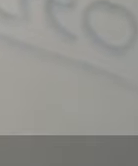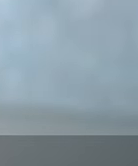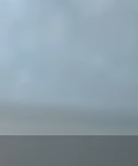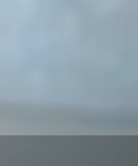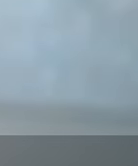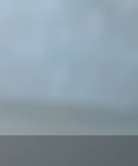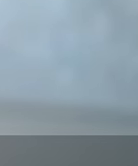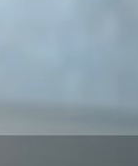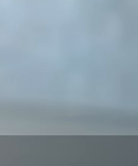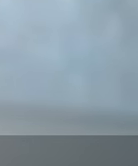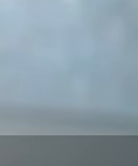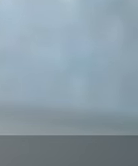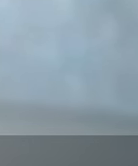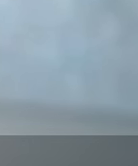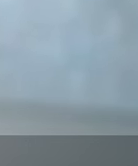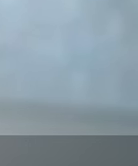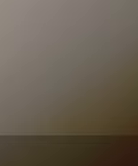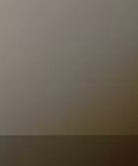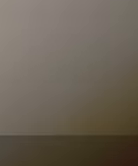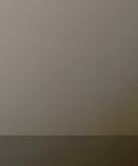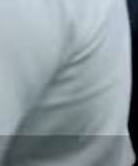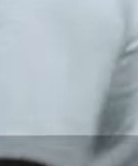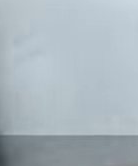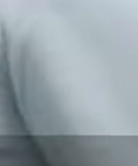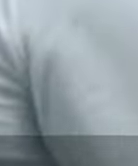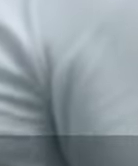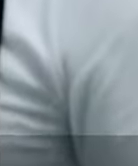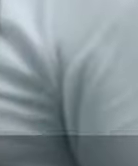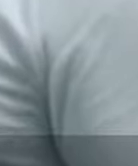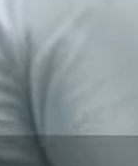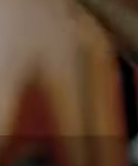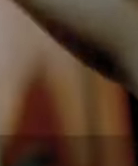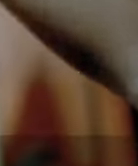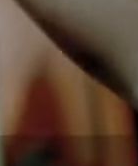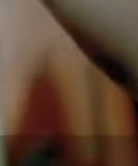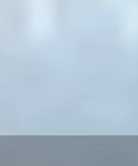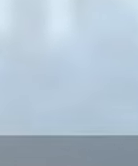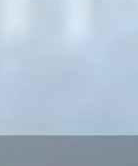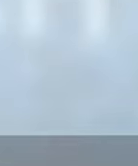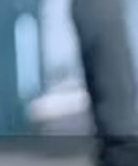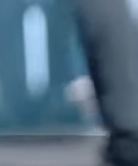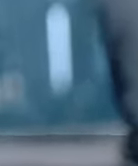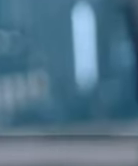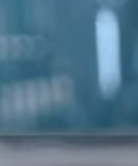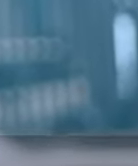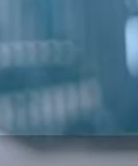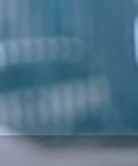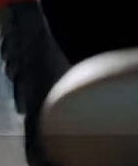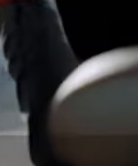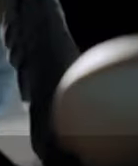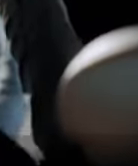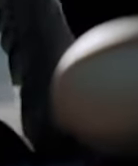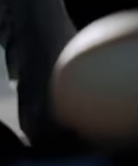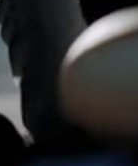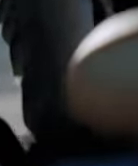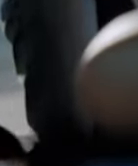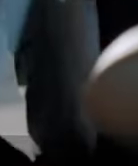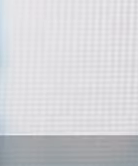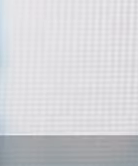de Javier Contreras los tacos y cuál es mi música favorita